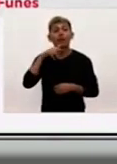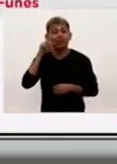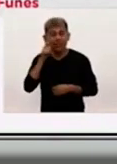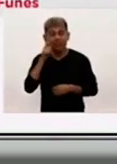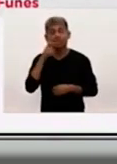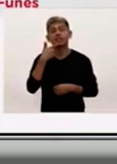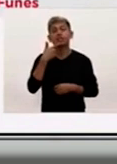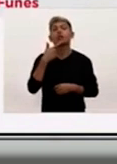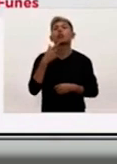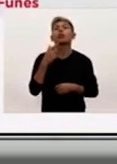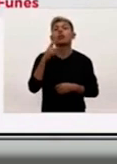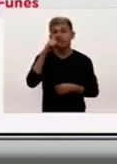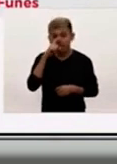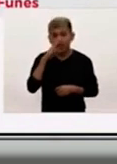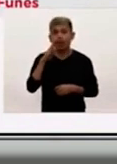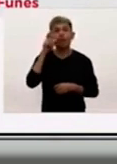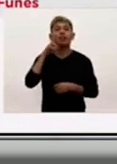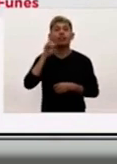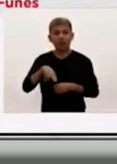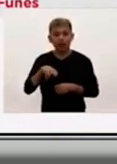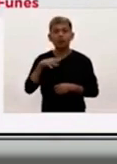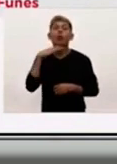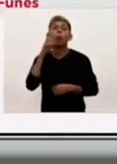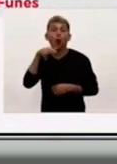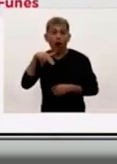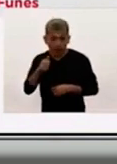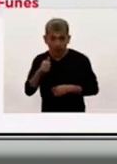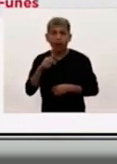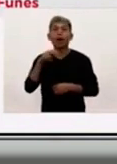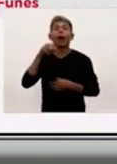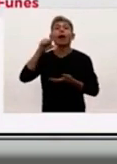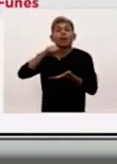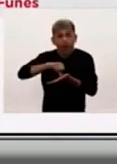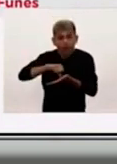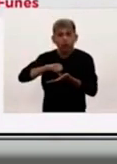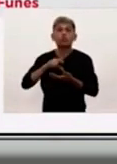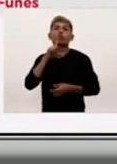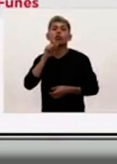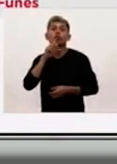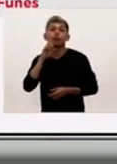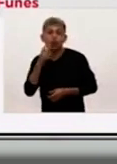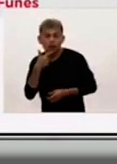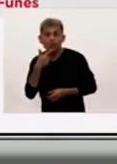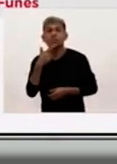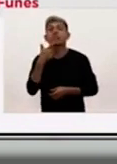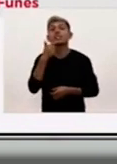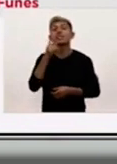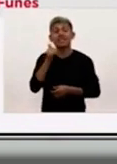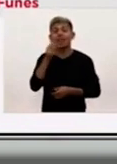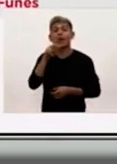7 casos en Fray Luis Beltrán, María Juana, Nelson, Totoras y Zavalla,